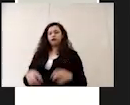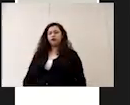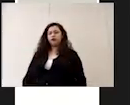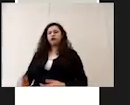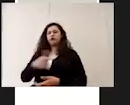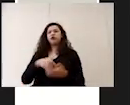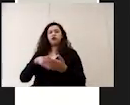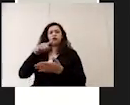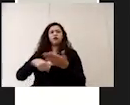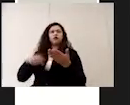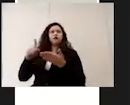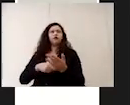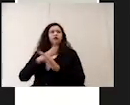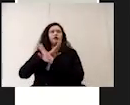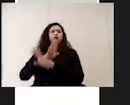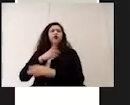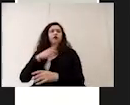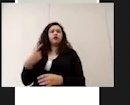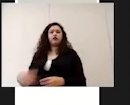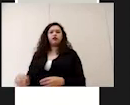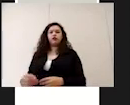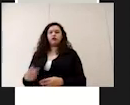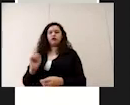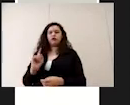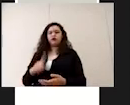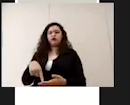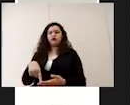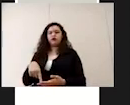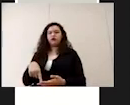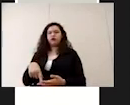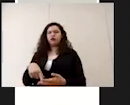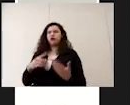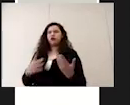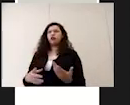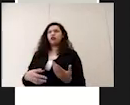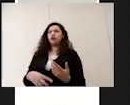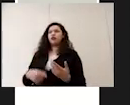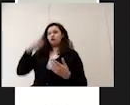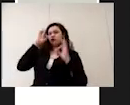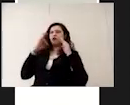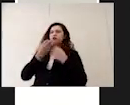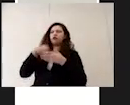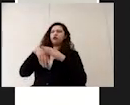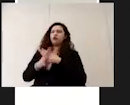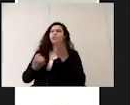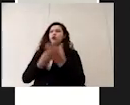espacios y debe haber se debe cumplir con las medidas de ingreso y egreso